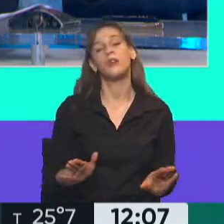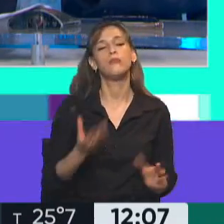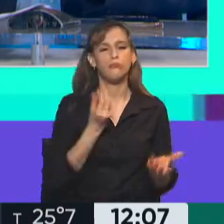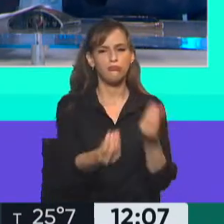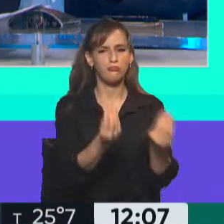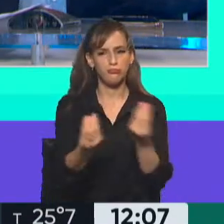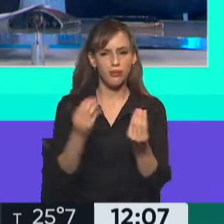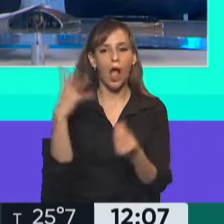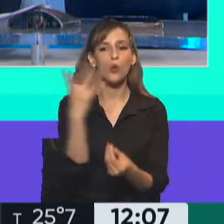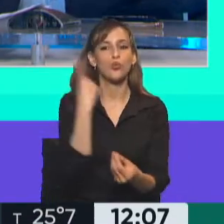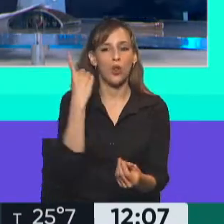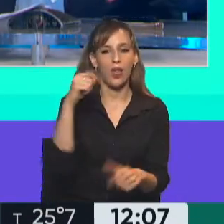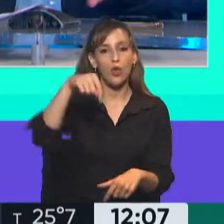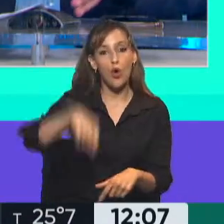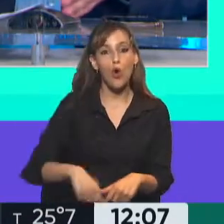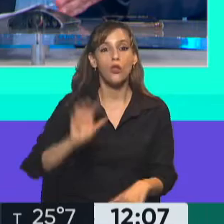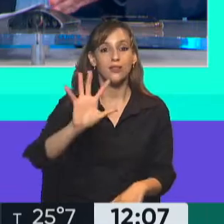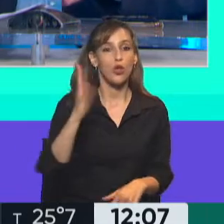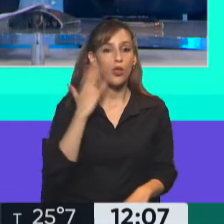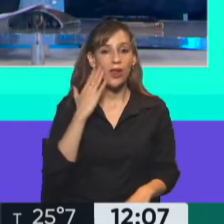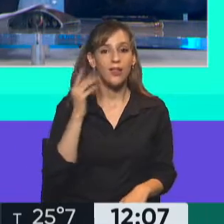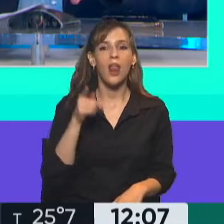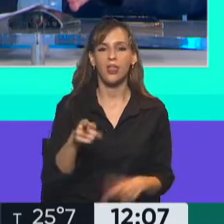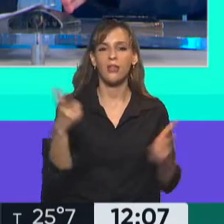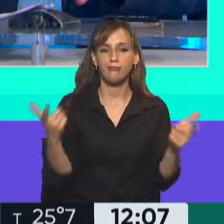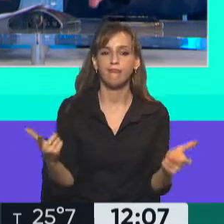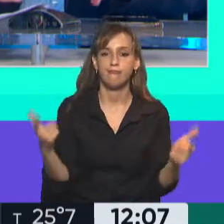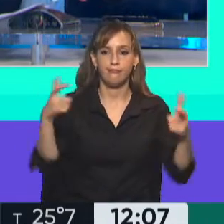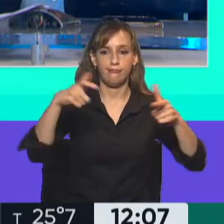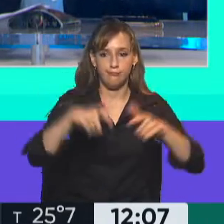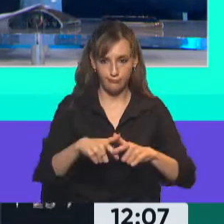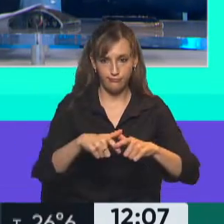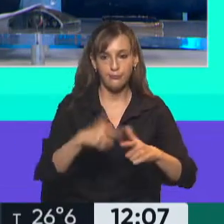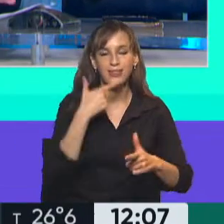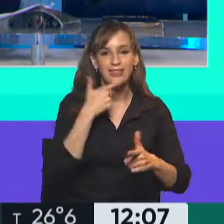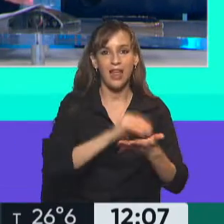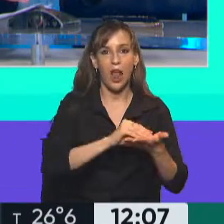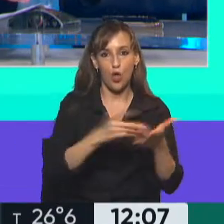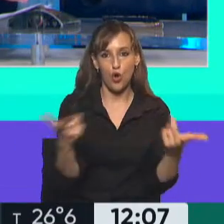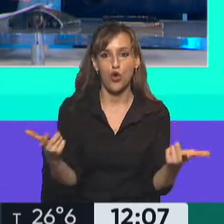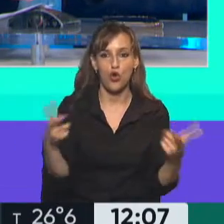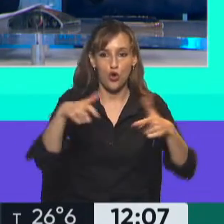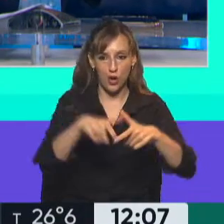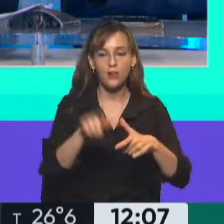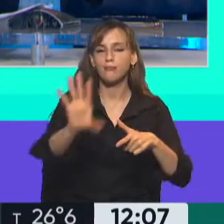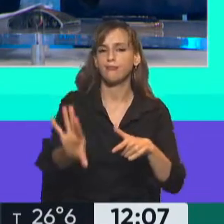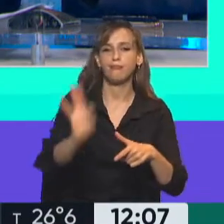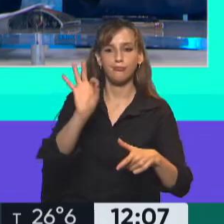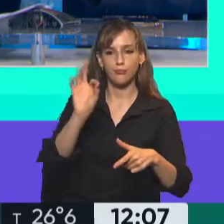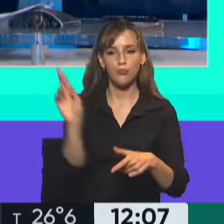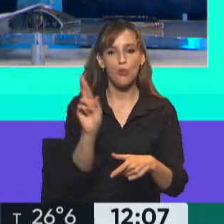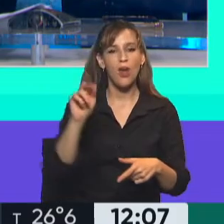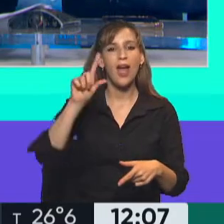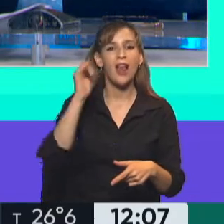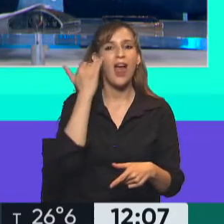Ahora resta que a las 5 de la tarde se reúna la comisión. Los senadores van a designar a Gladys González, la senadora nacional del